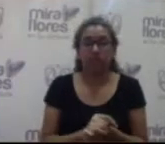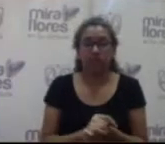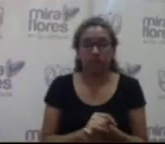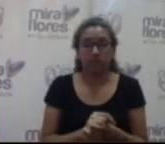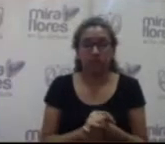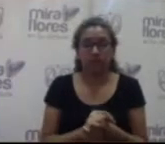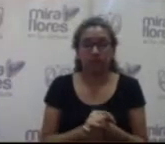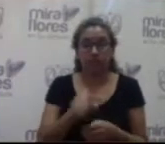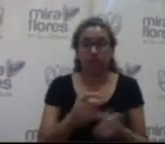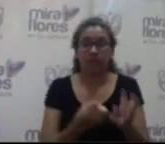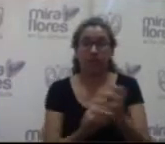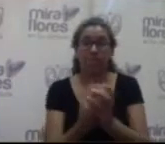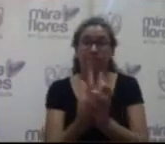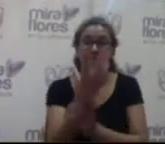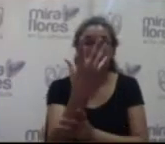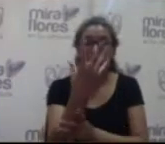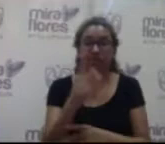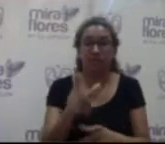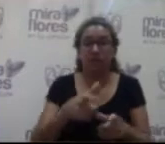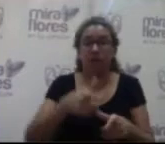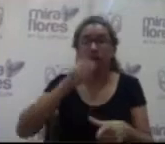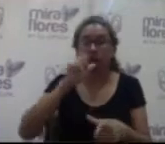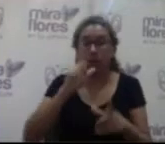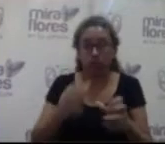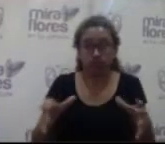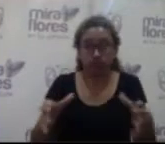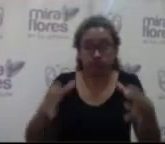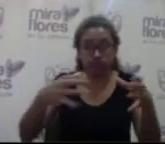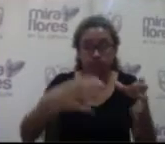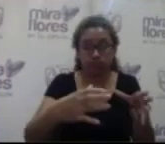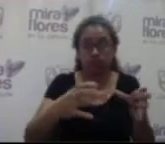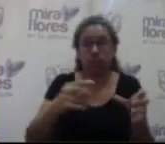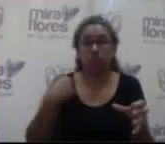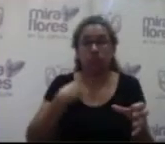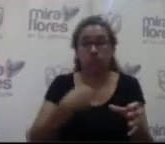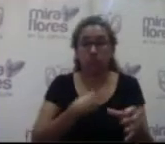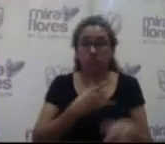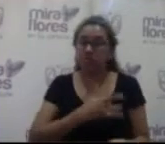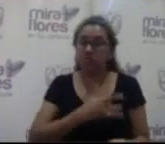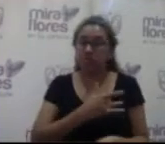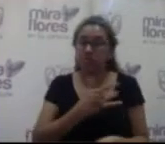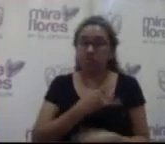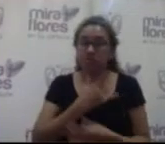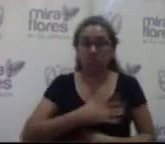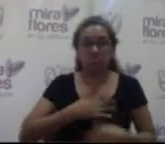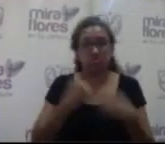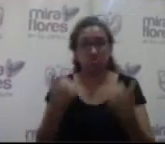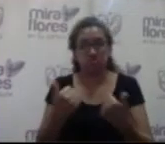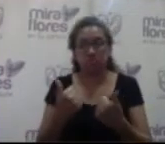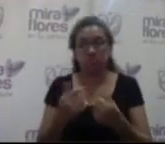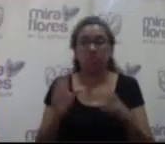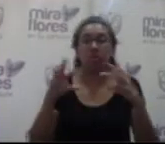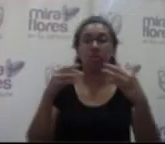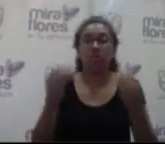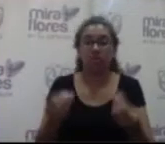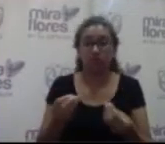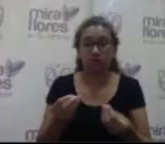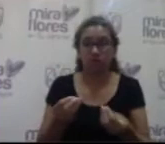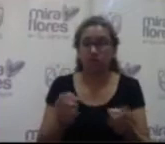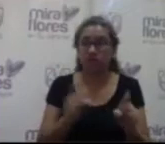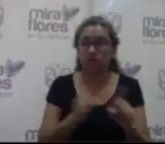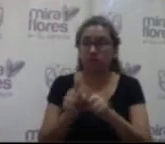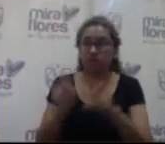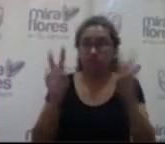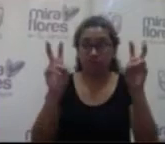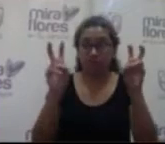planta para tratamiento de agua pues es vital el agua y nos sentimos muy satisfechos y finalmente en cuanto